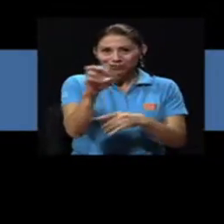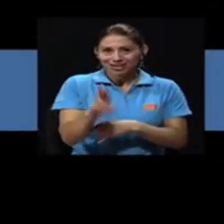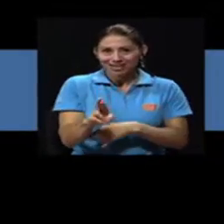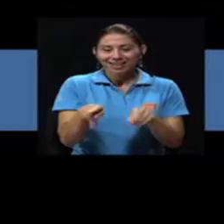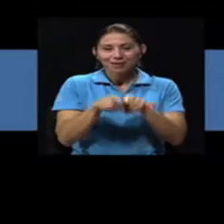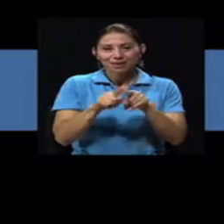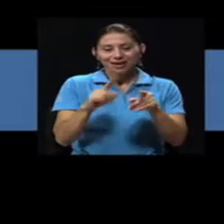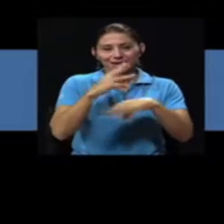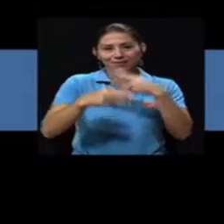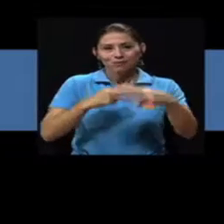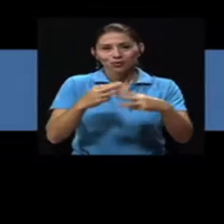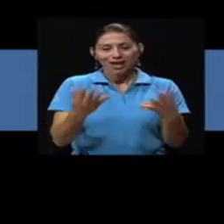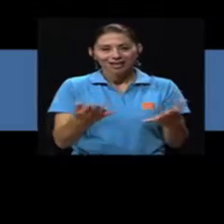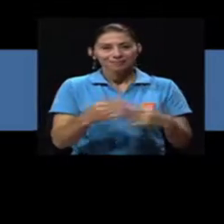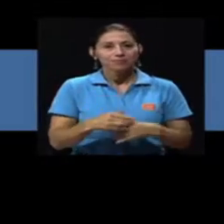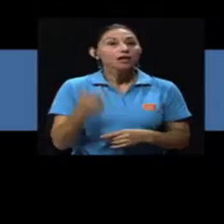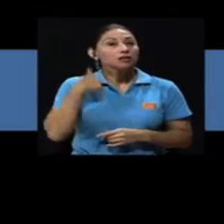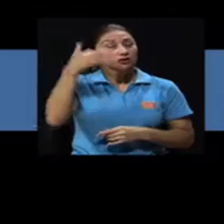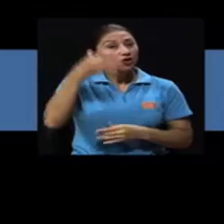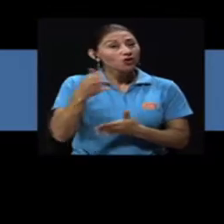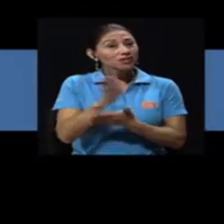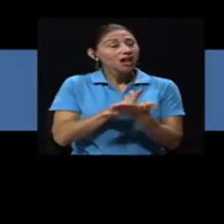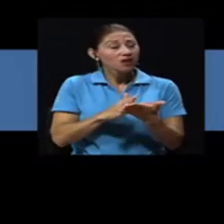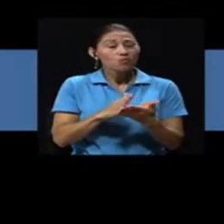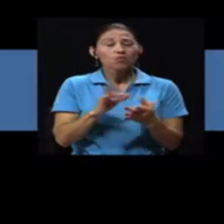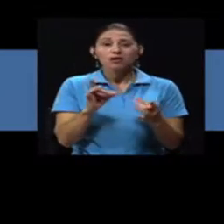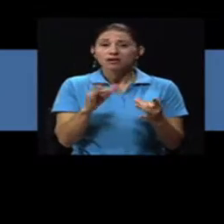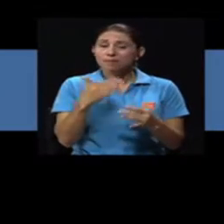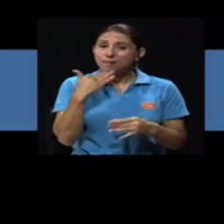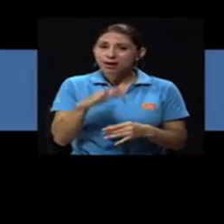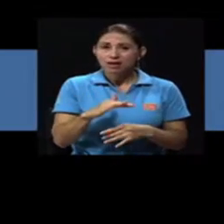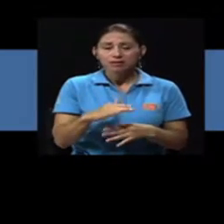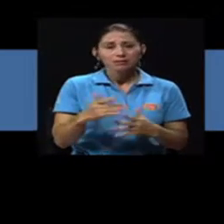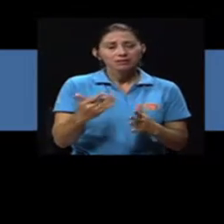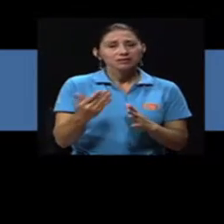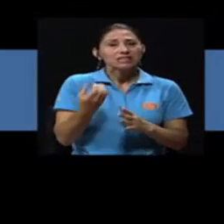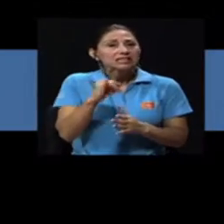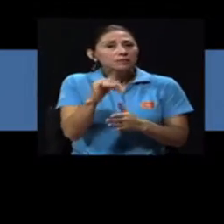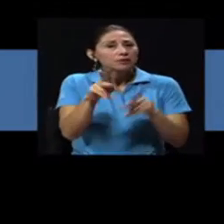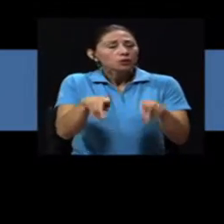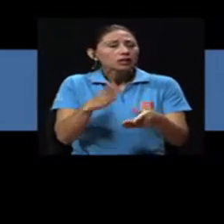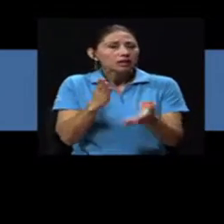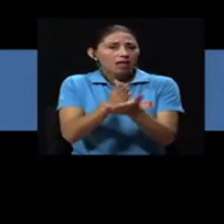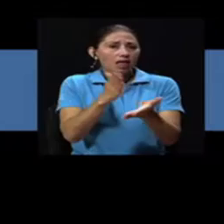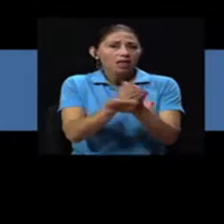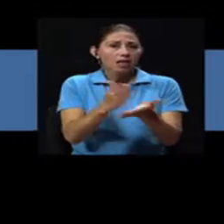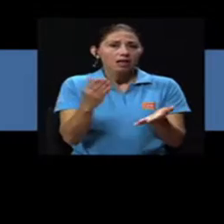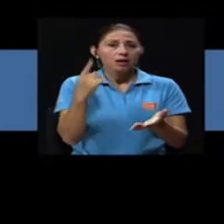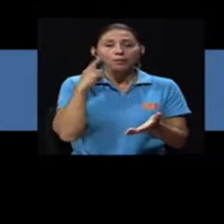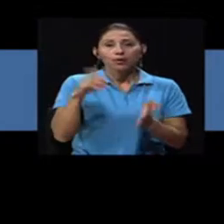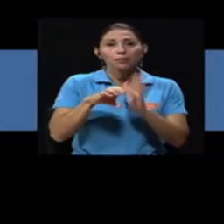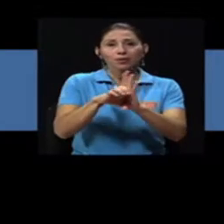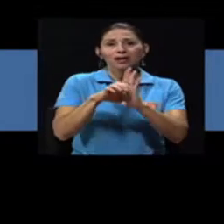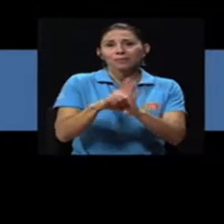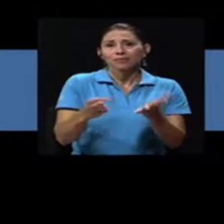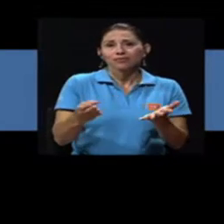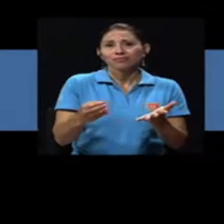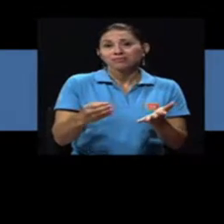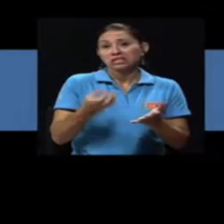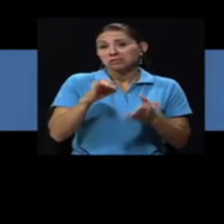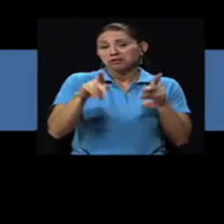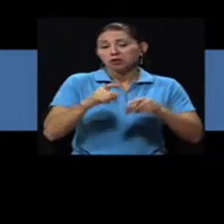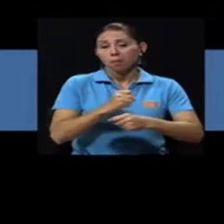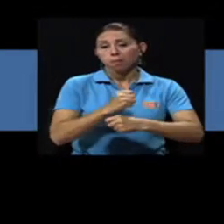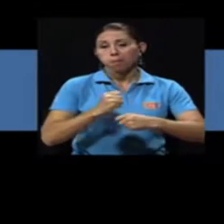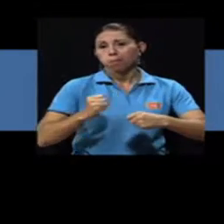solo en Costa Rica, sino en general a nivel mundial también. Yo creo que es algo muy, muy molesto porque en realidad, digamos, es una condición que